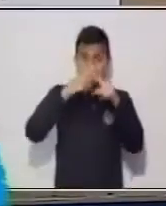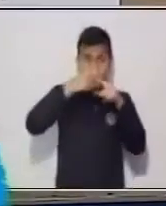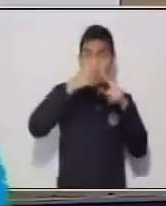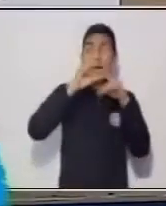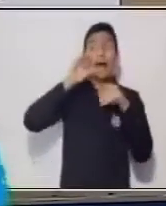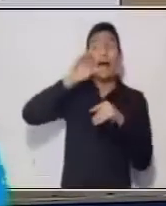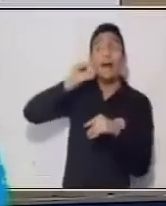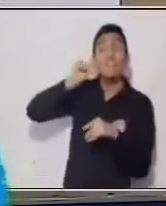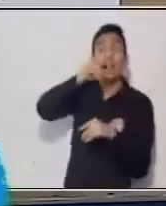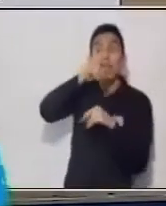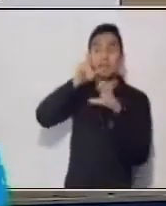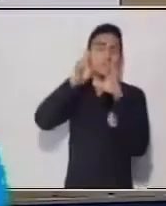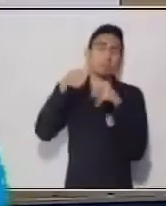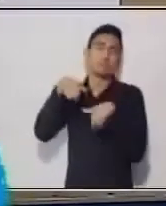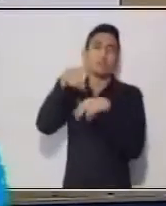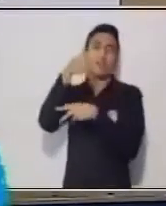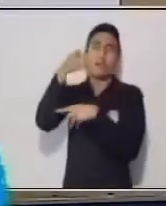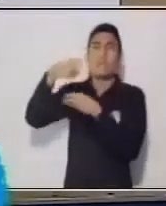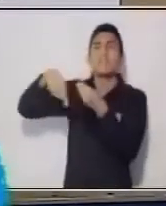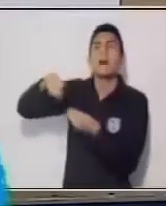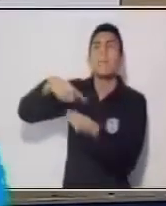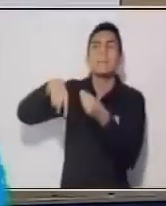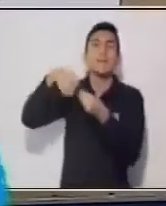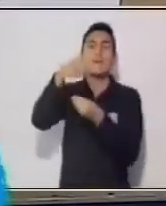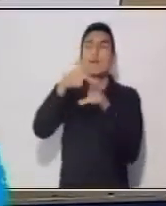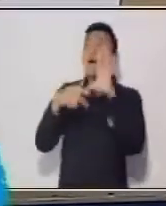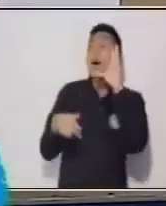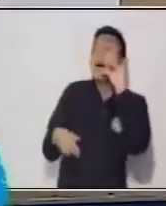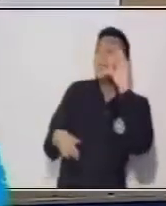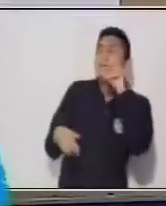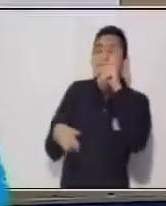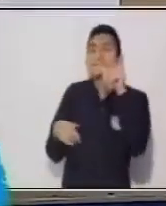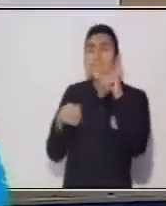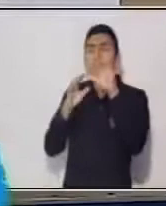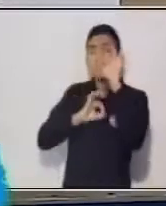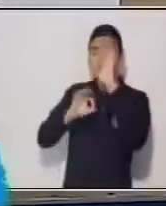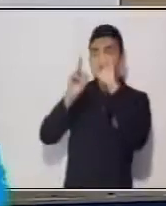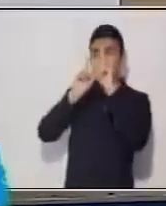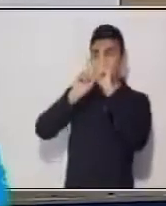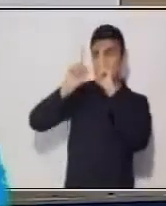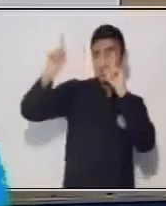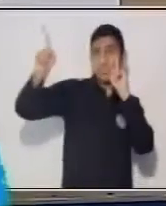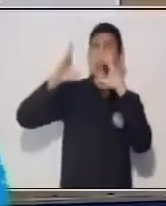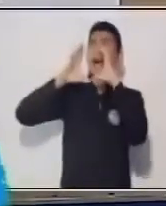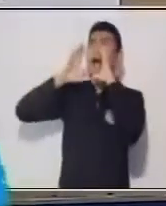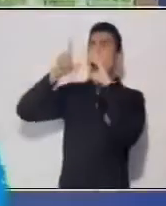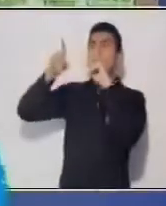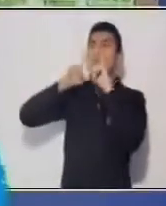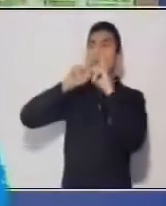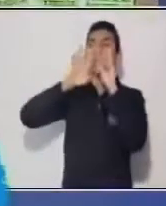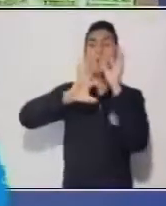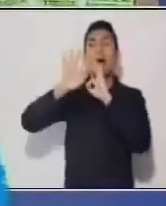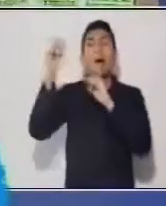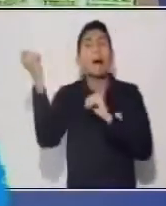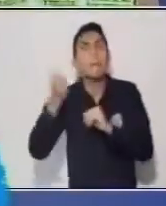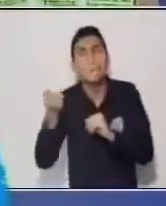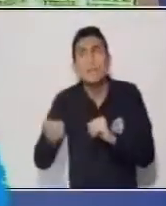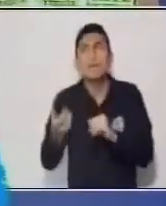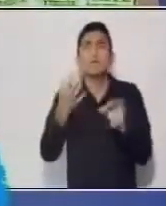con tus papás, con las personas que te acompañan en casa, con tus amigos,